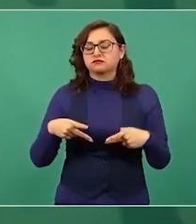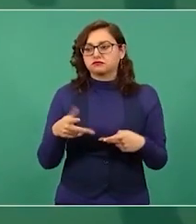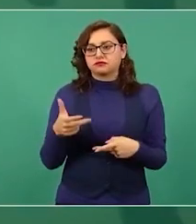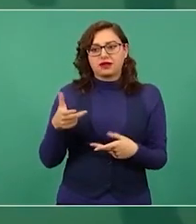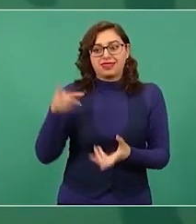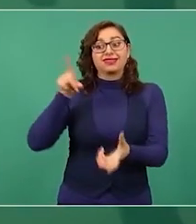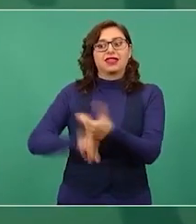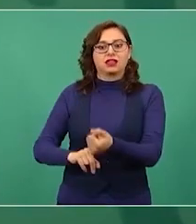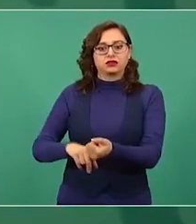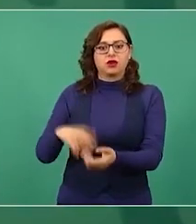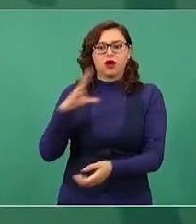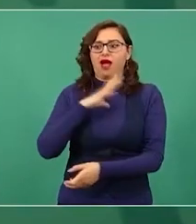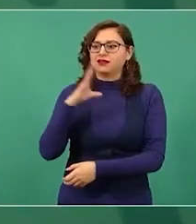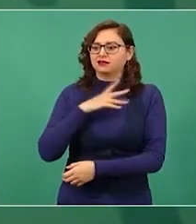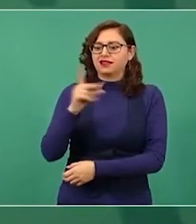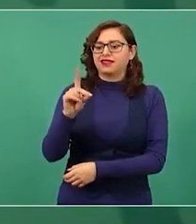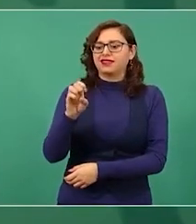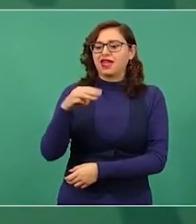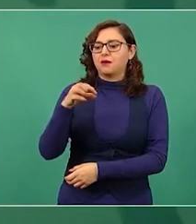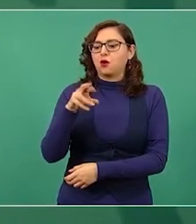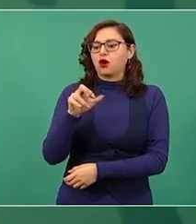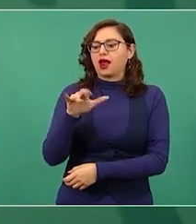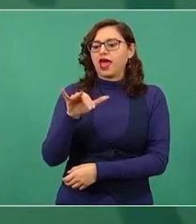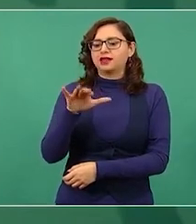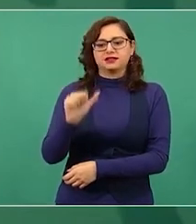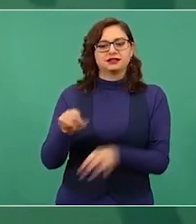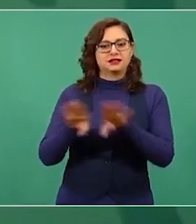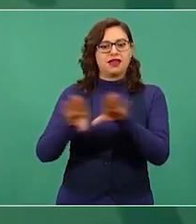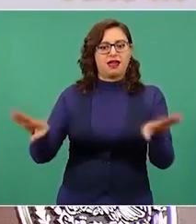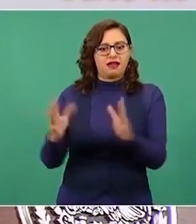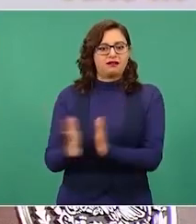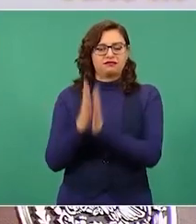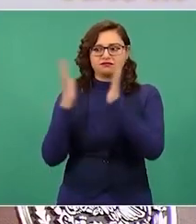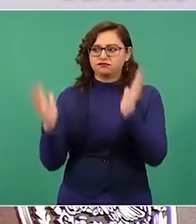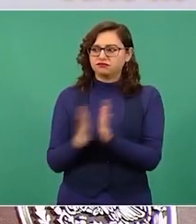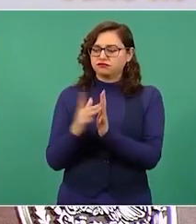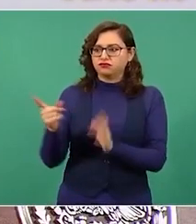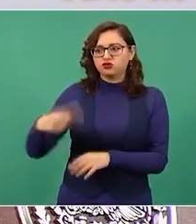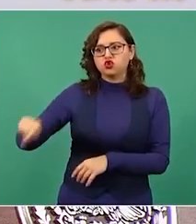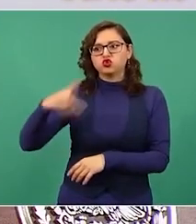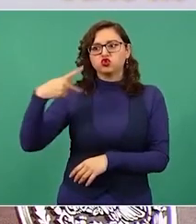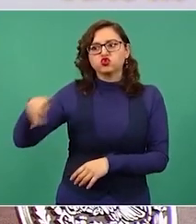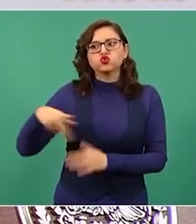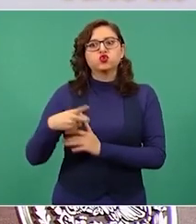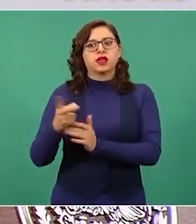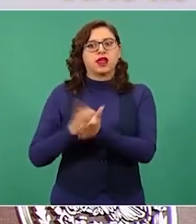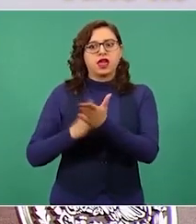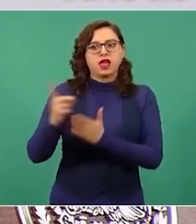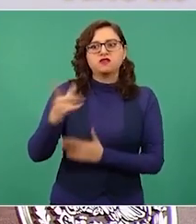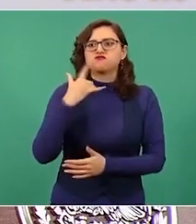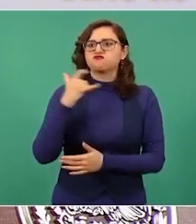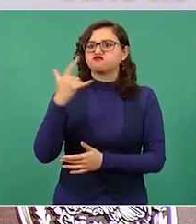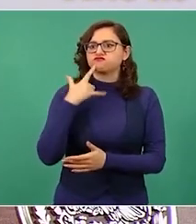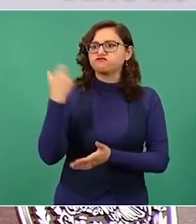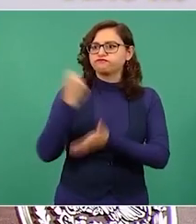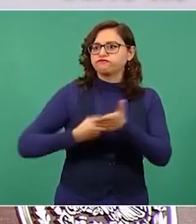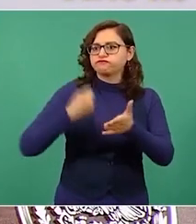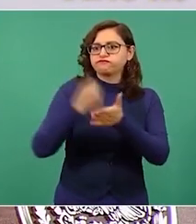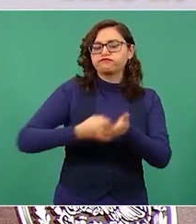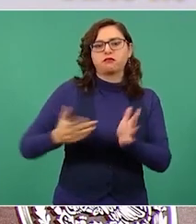quiere ejercer sus derechos, que participa, que busca los cambios.